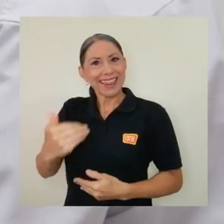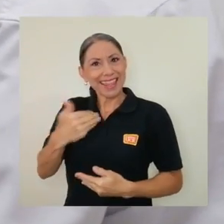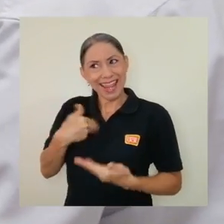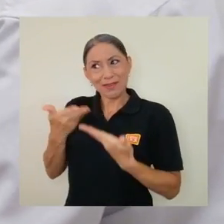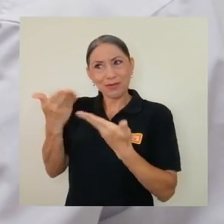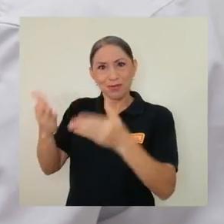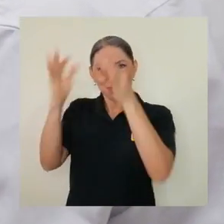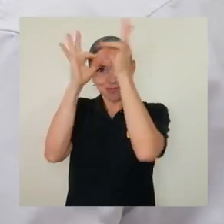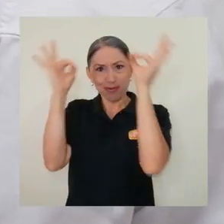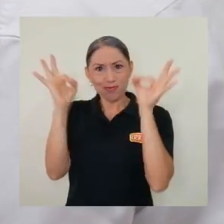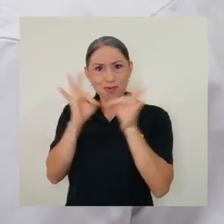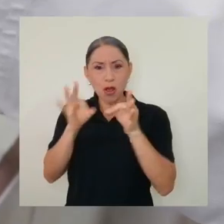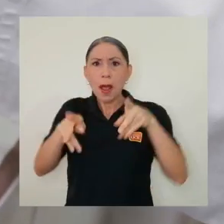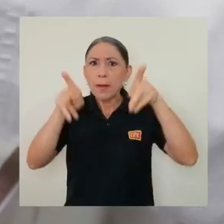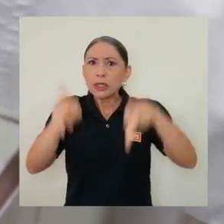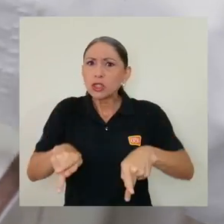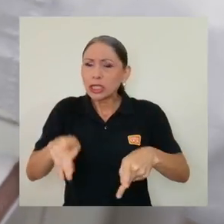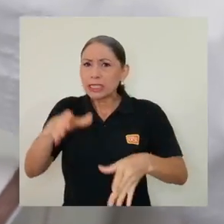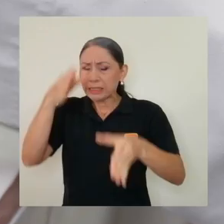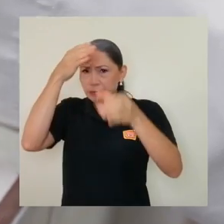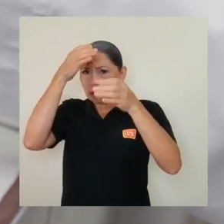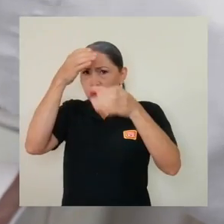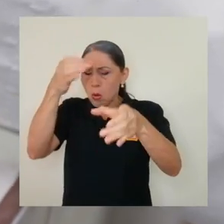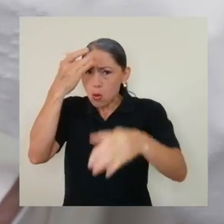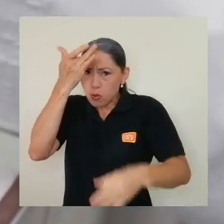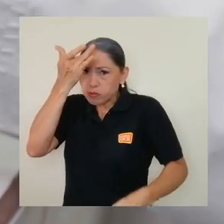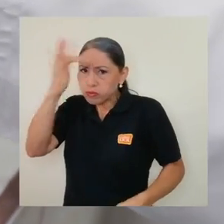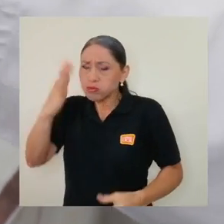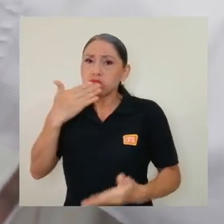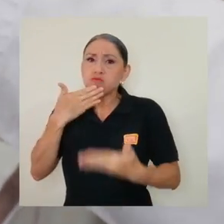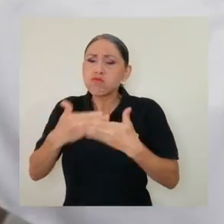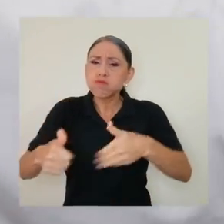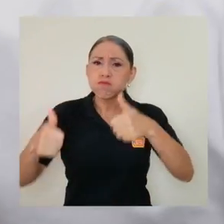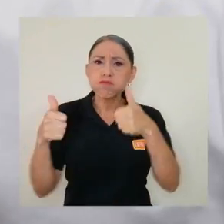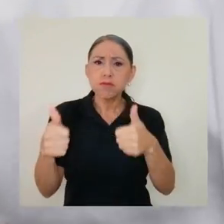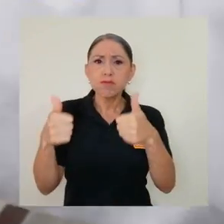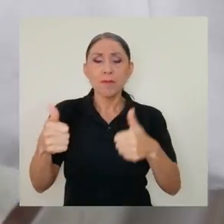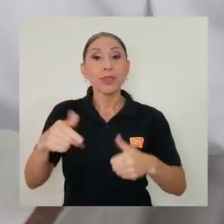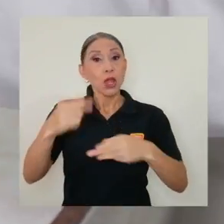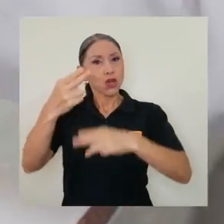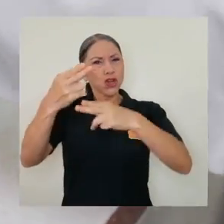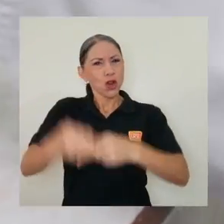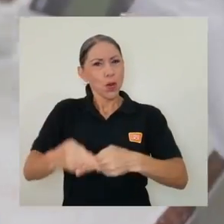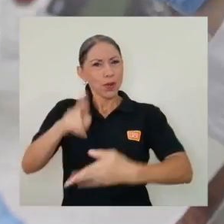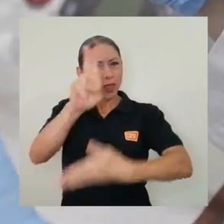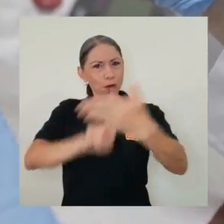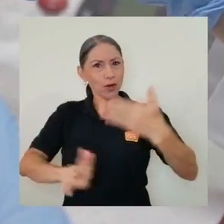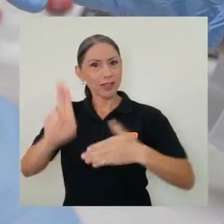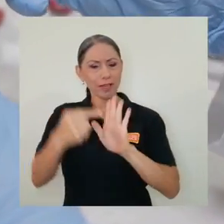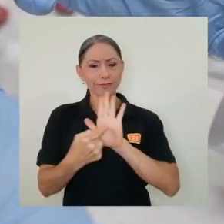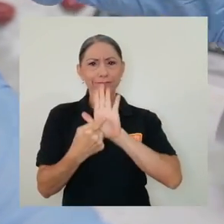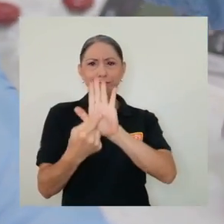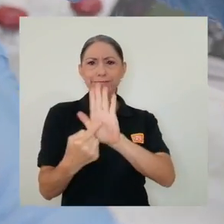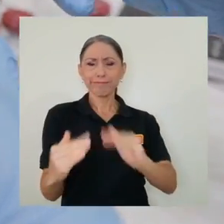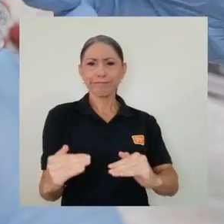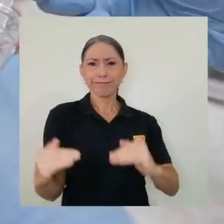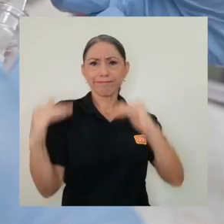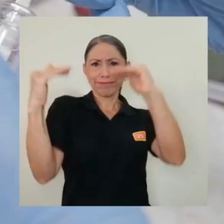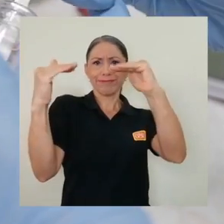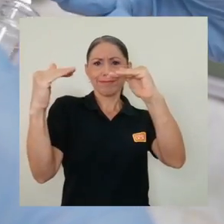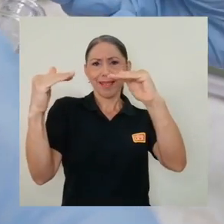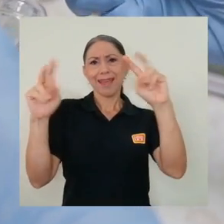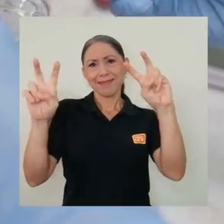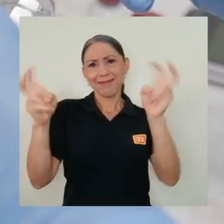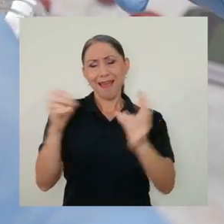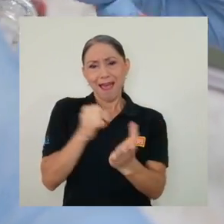una masa crítica muy elevada muy buena y que nos ha permitido poner al norte de la universidad en los niveles más altos